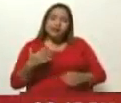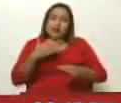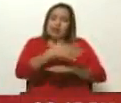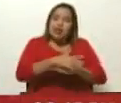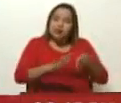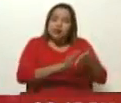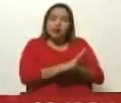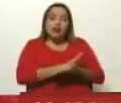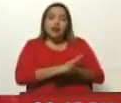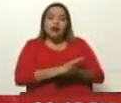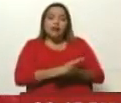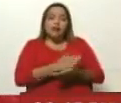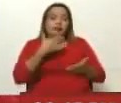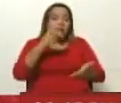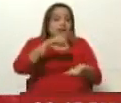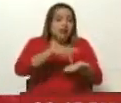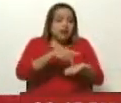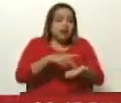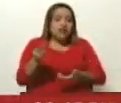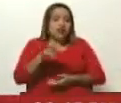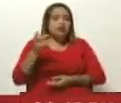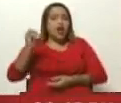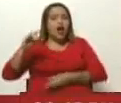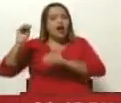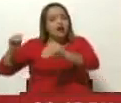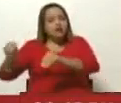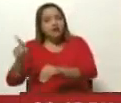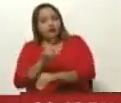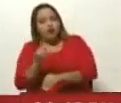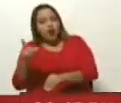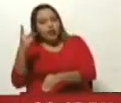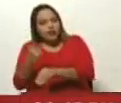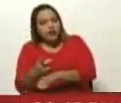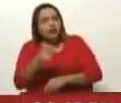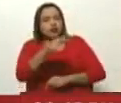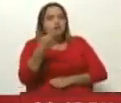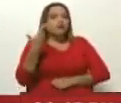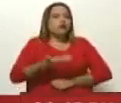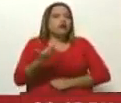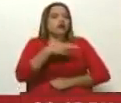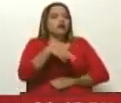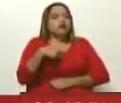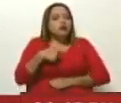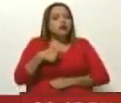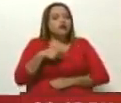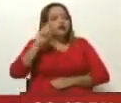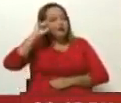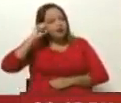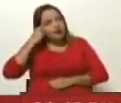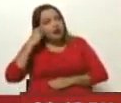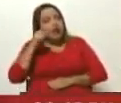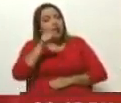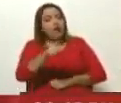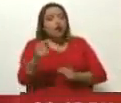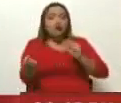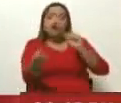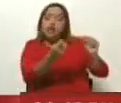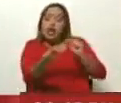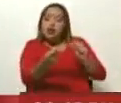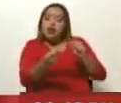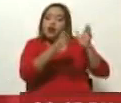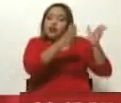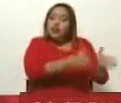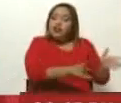gobierno de Venezuela la ha llamado a capítulo. Así que es muy importante que nosotros tengamos en cuenta que esto es un diálogo de